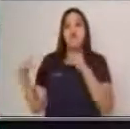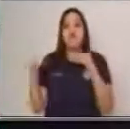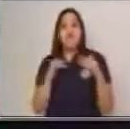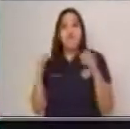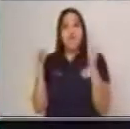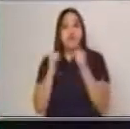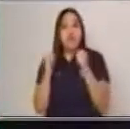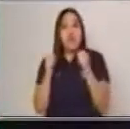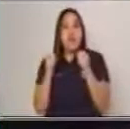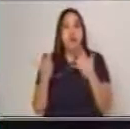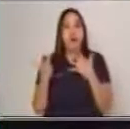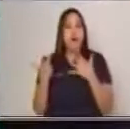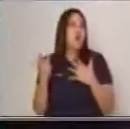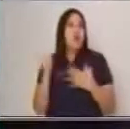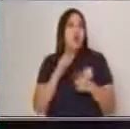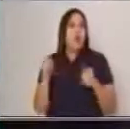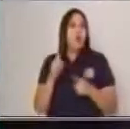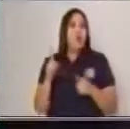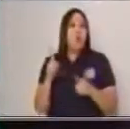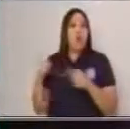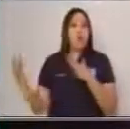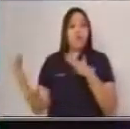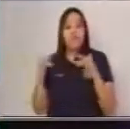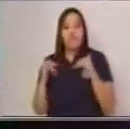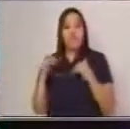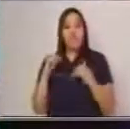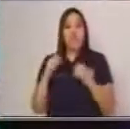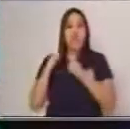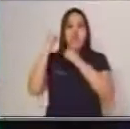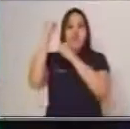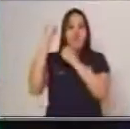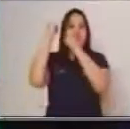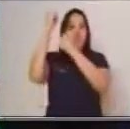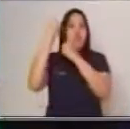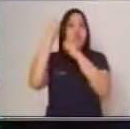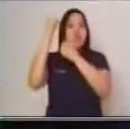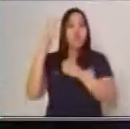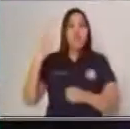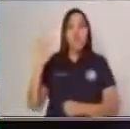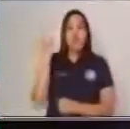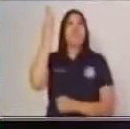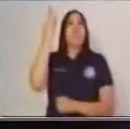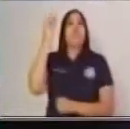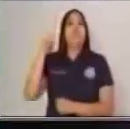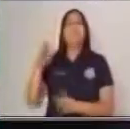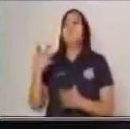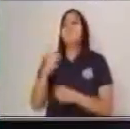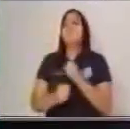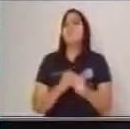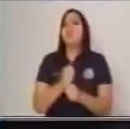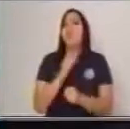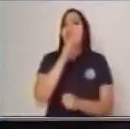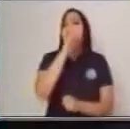efectivo, no hay guerra fría. En este momento es la Revolución Francesa, ocurrida en el año